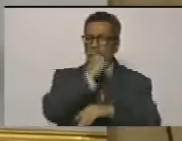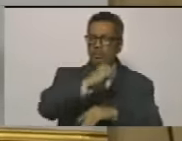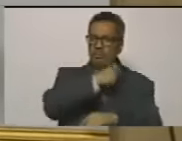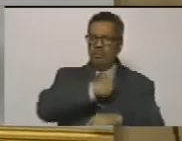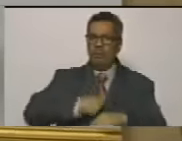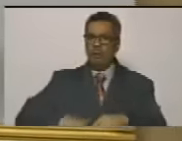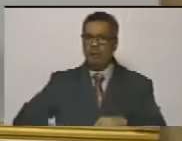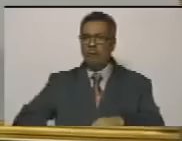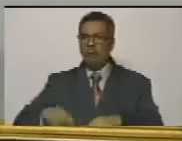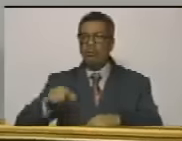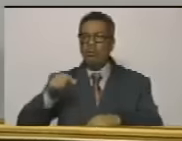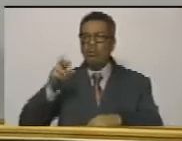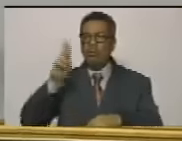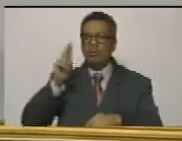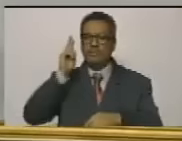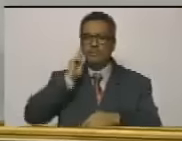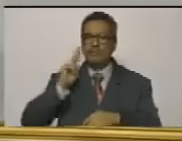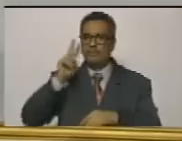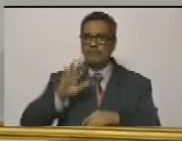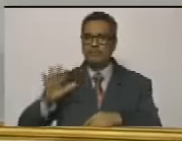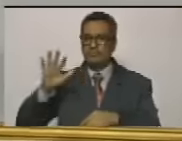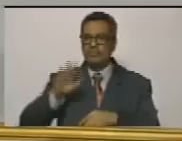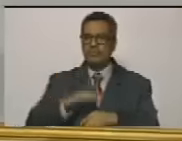presidente de la república